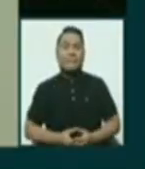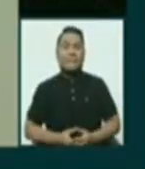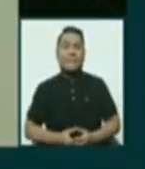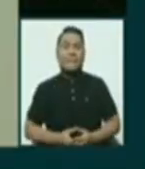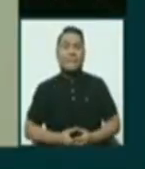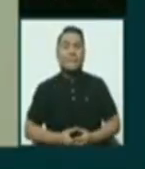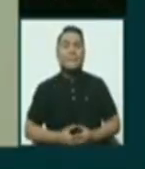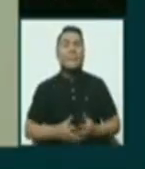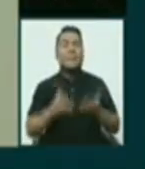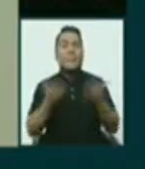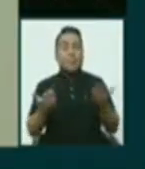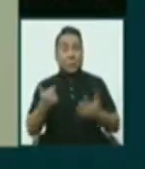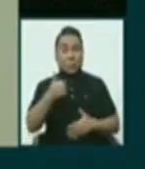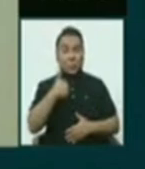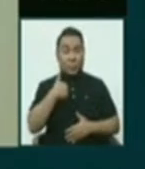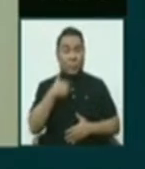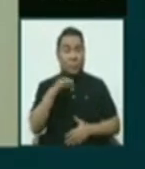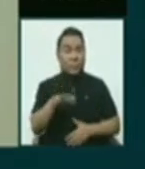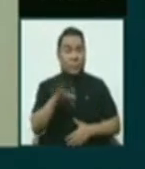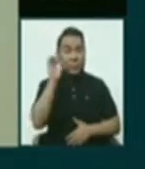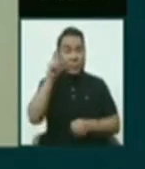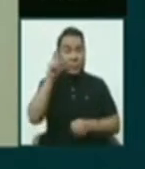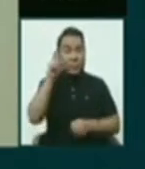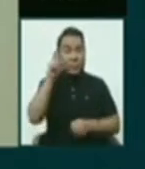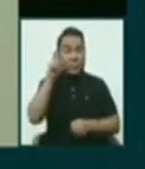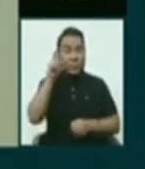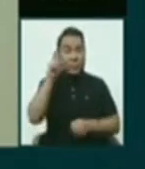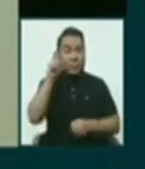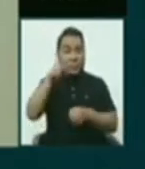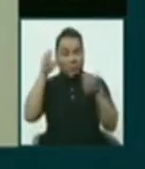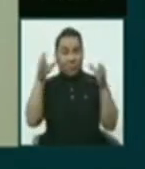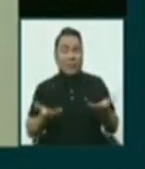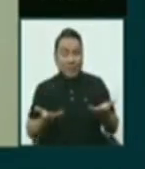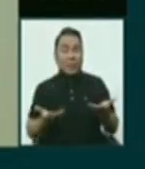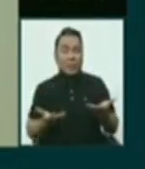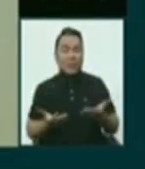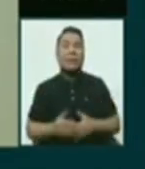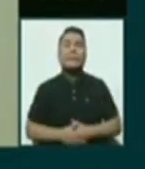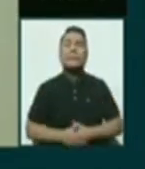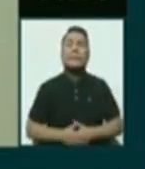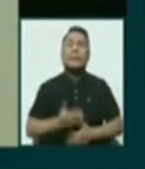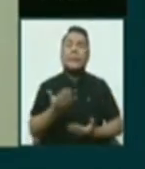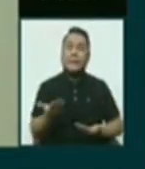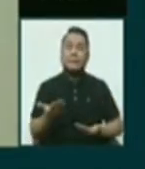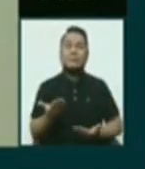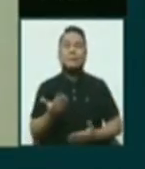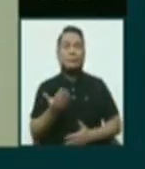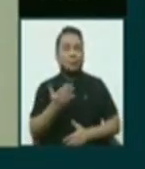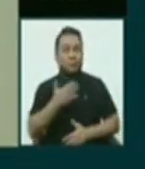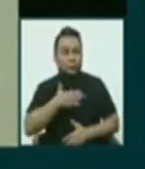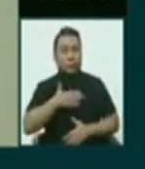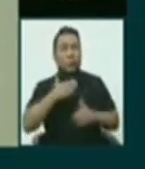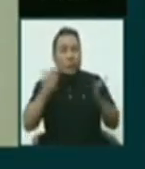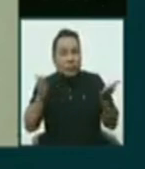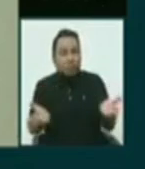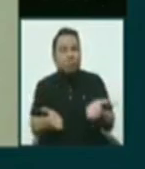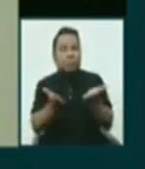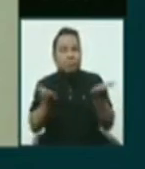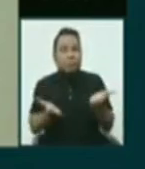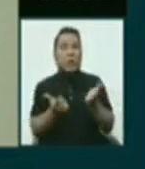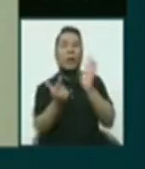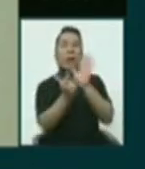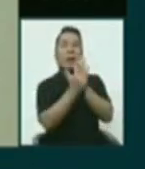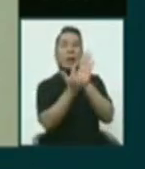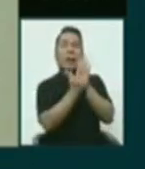Bueno, si yo soy elegida candidata al Congreso, entonces impulsaremos leyes